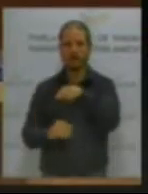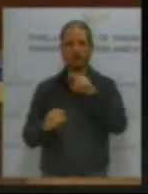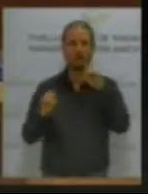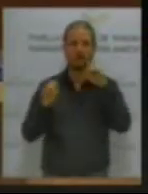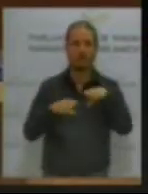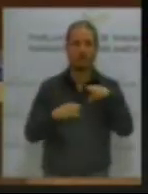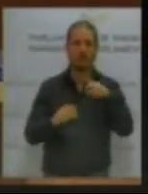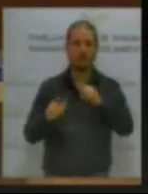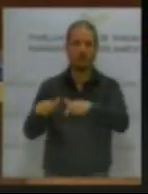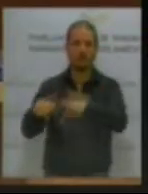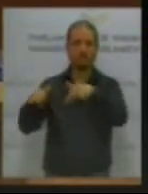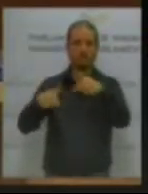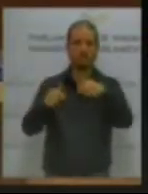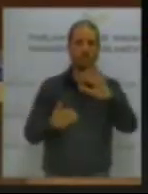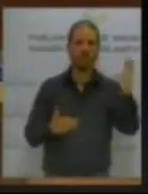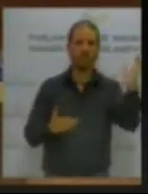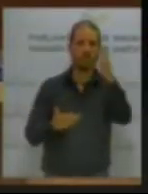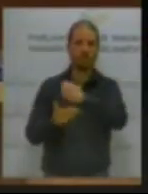Navarra.